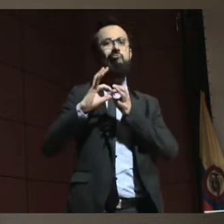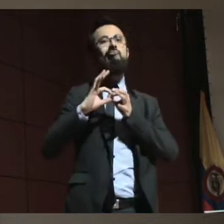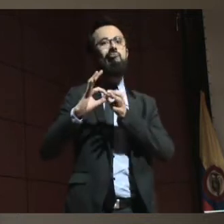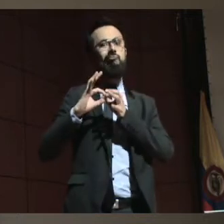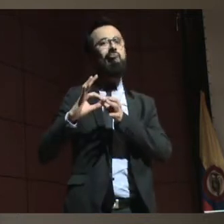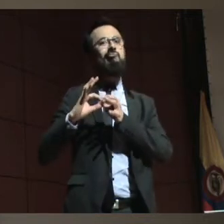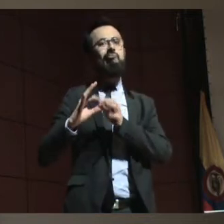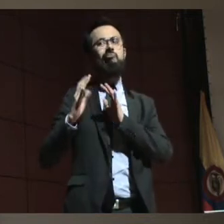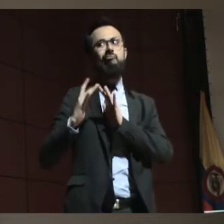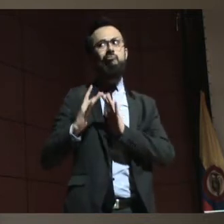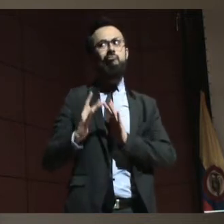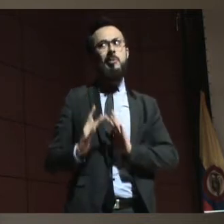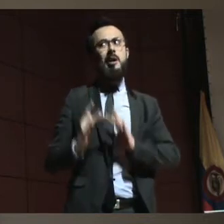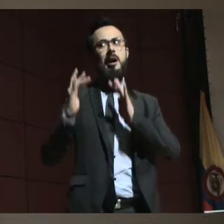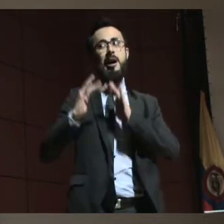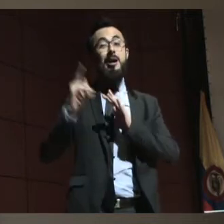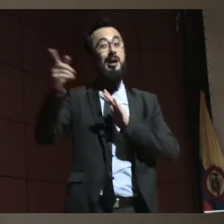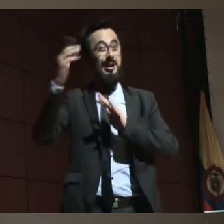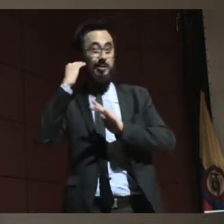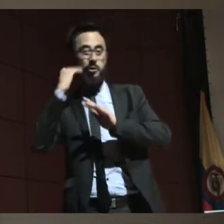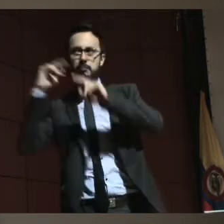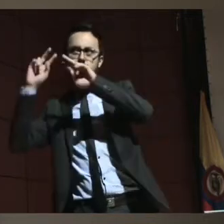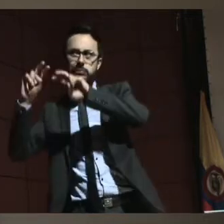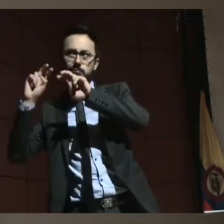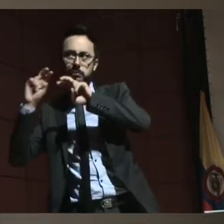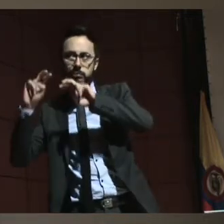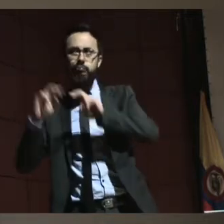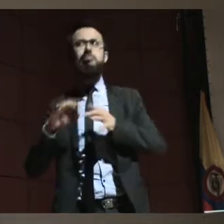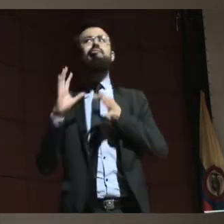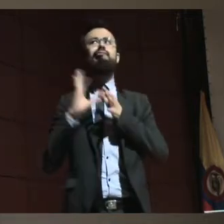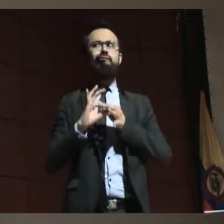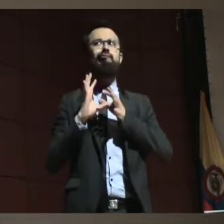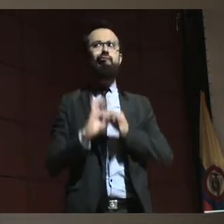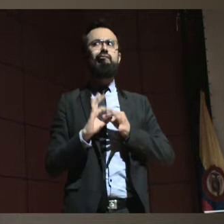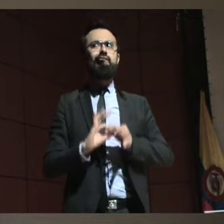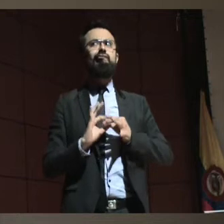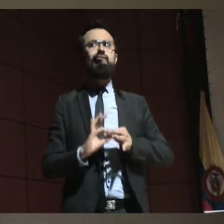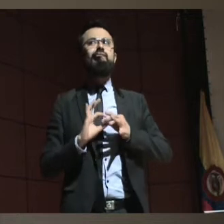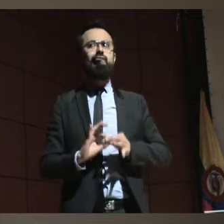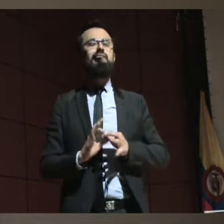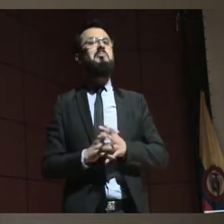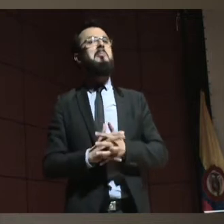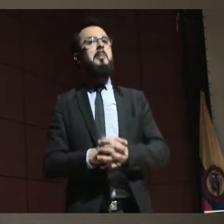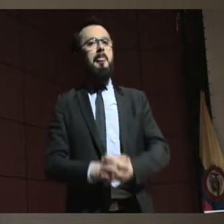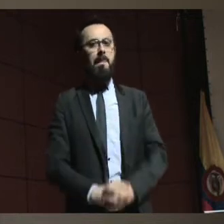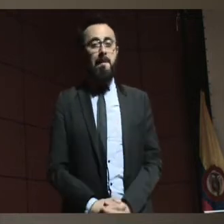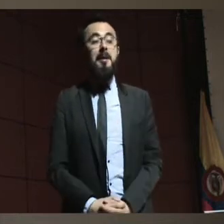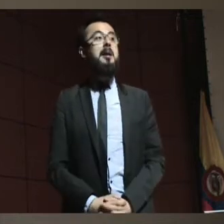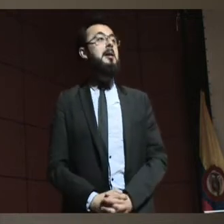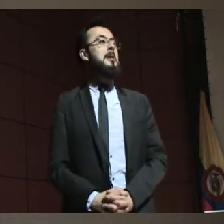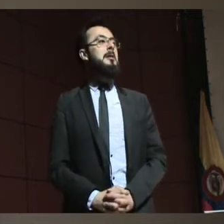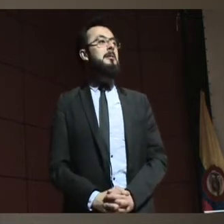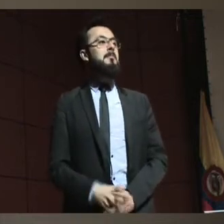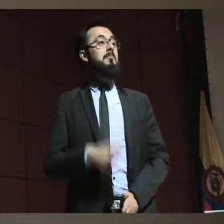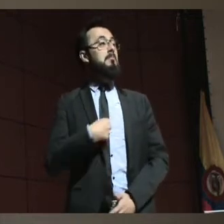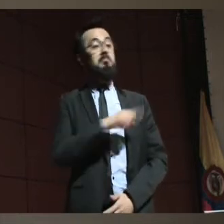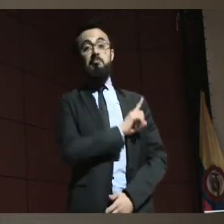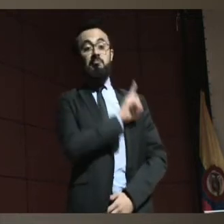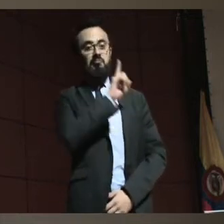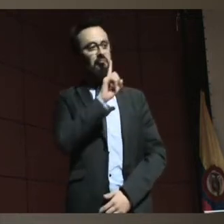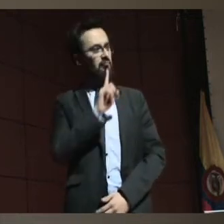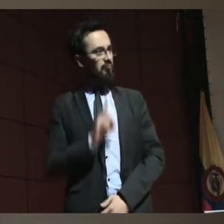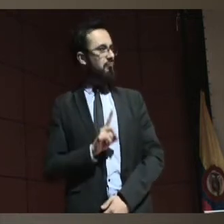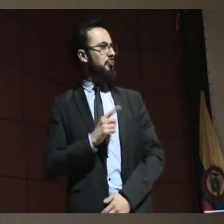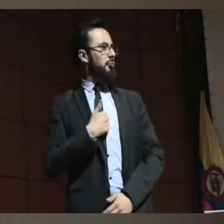base de todo lo que tú has investigado y todo lo que tú has trabajado en este tema. Entonces es un placer poder compartir